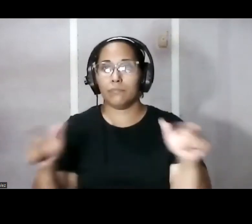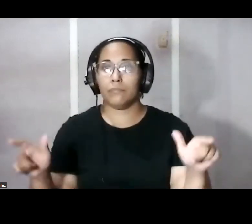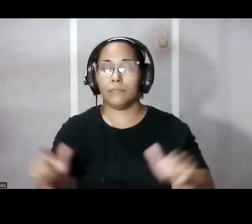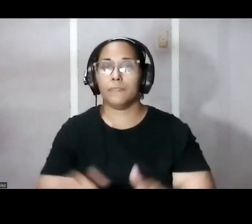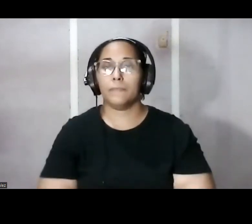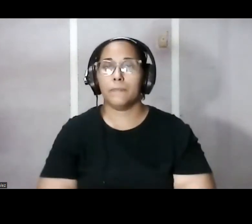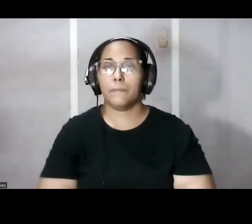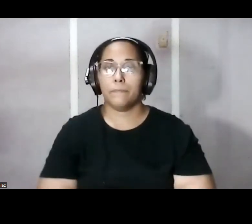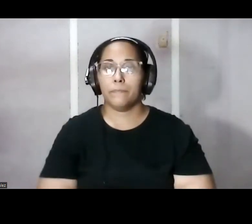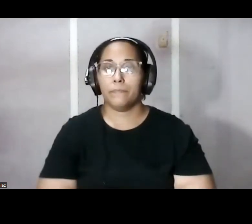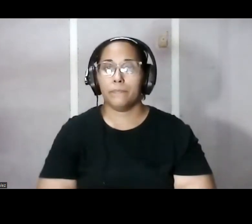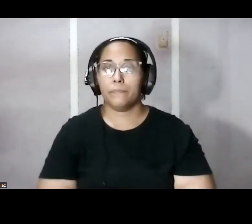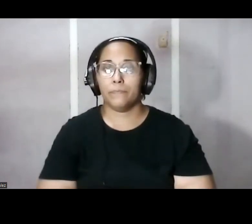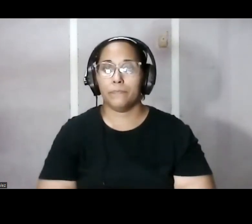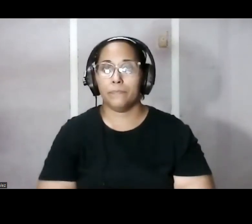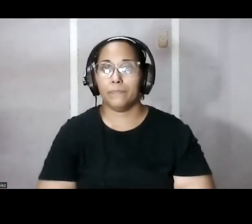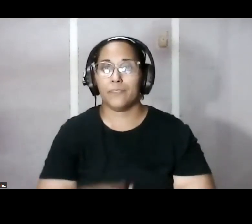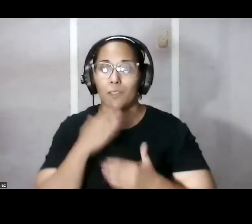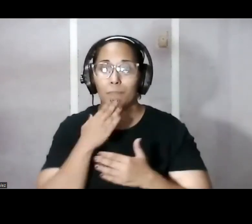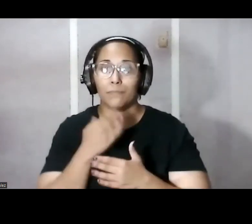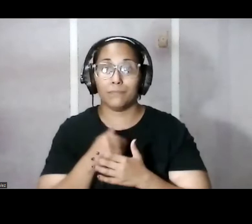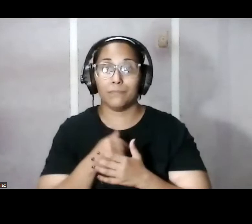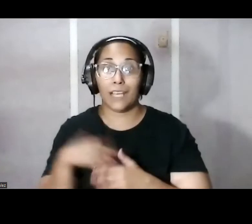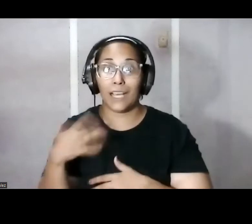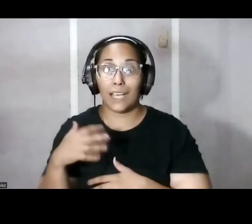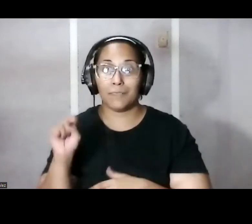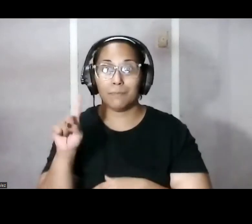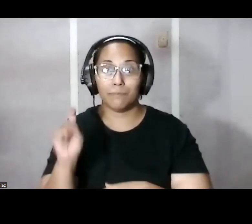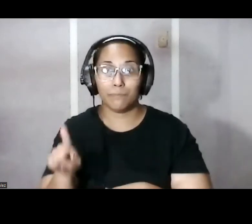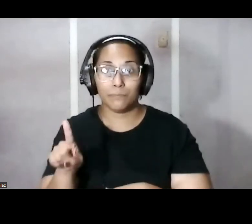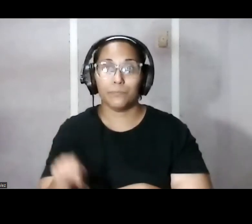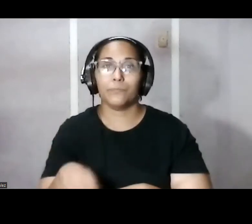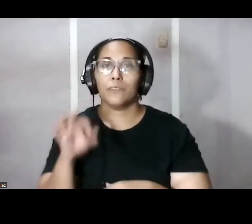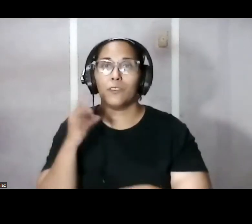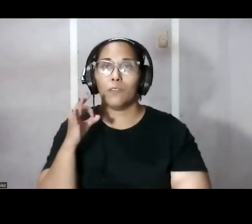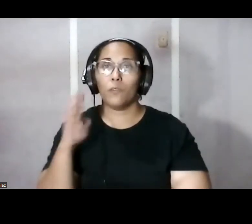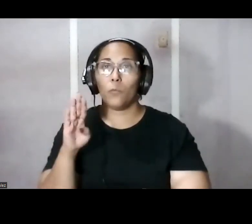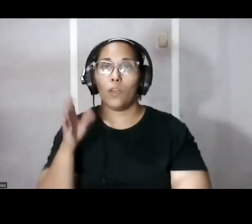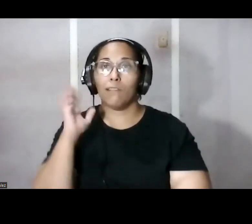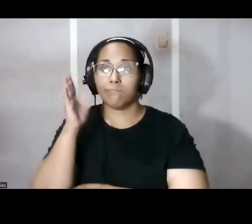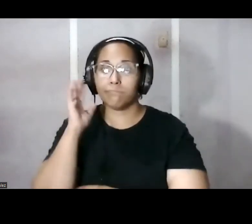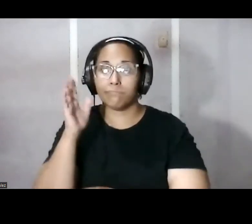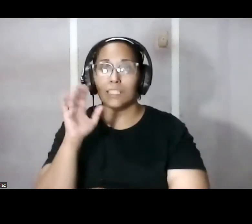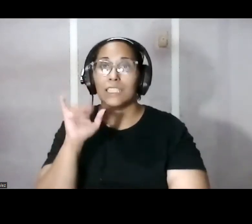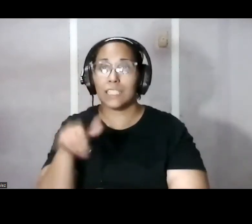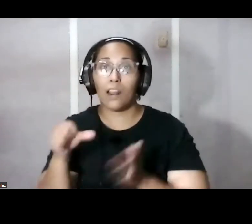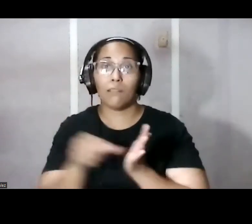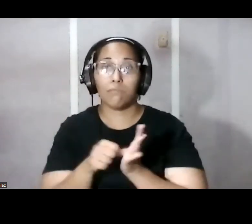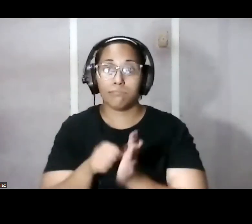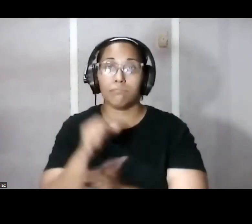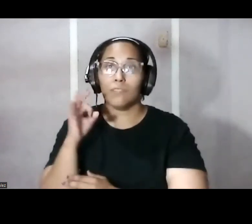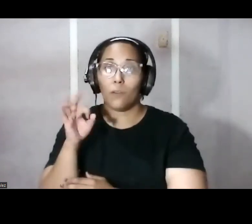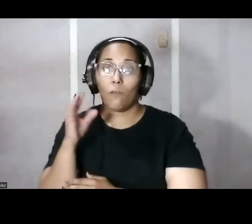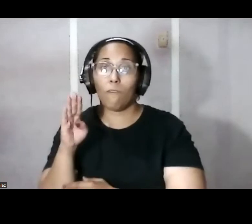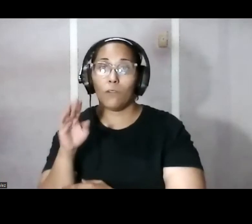así que recuerden a pregunta en Facebook la charla se queda así en la página de Facebook también